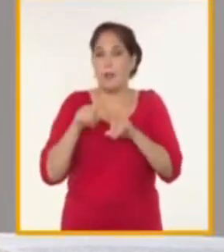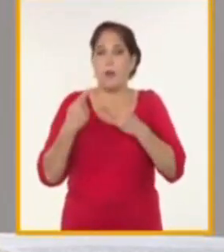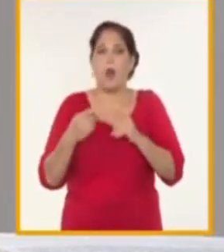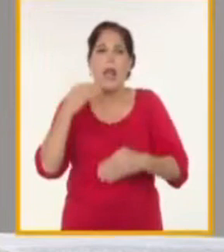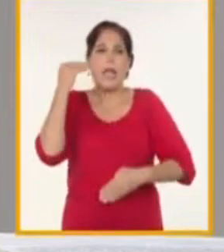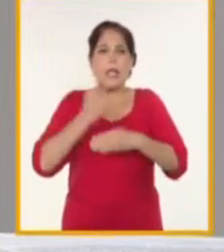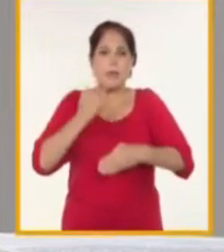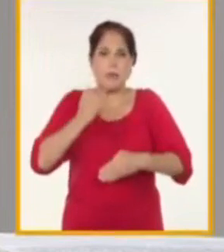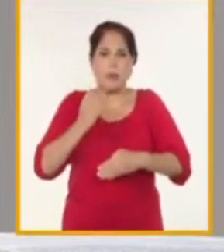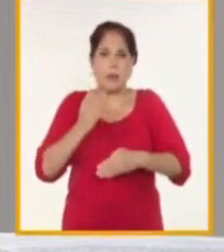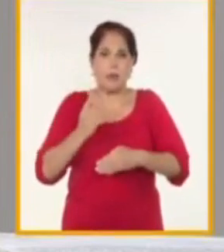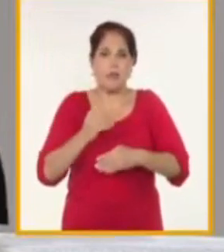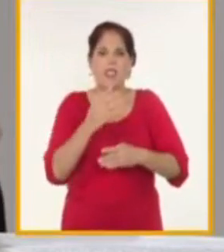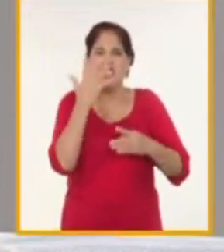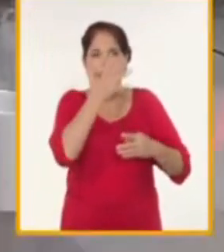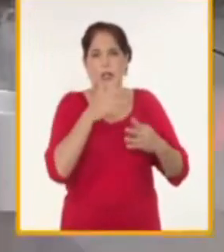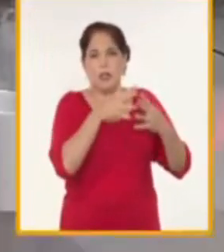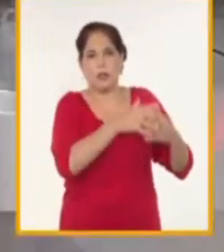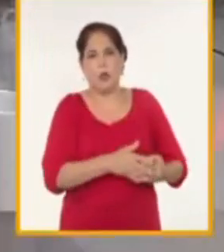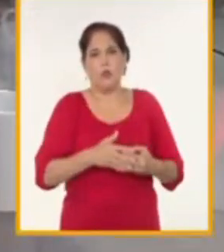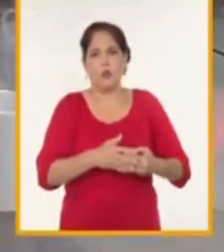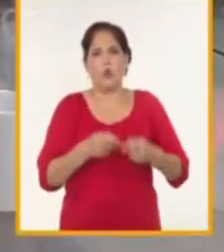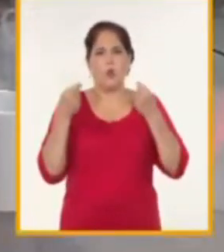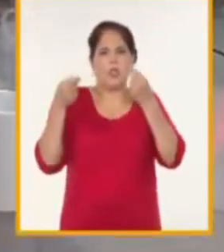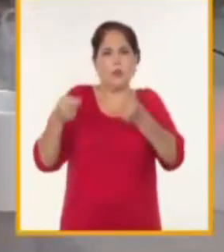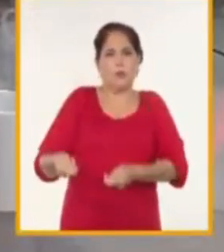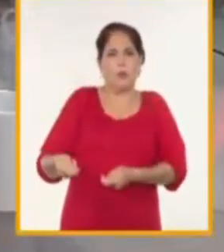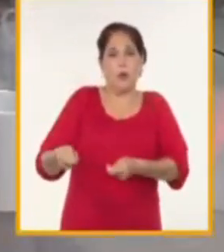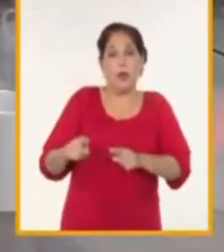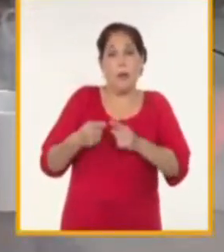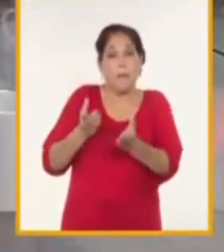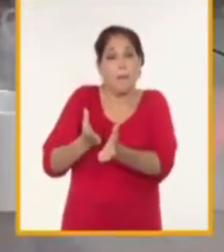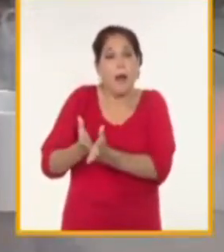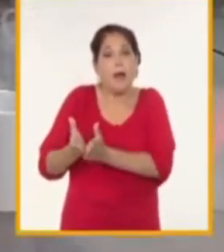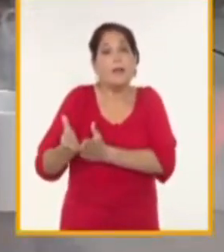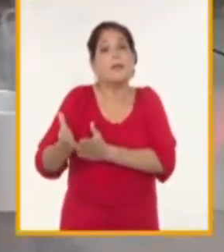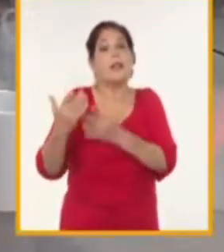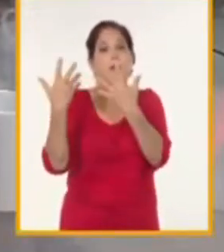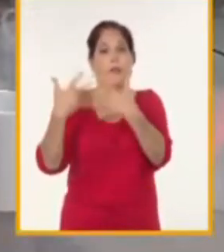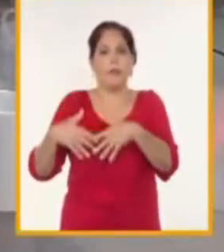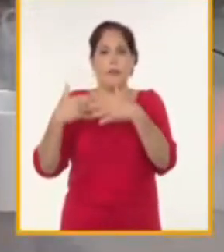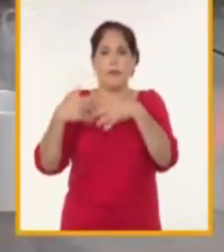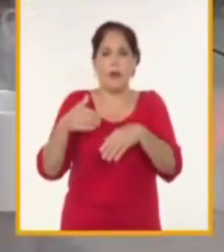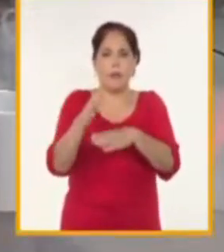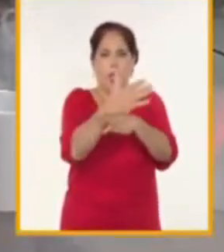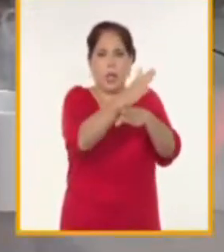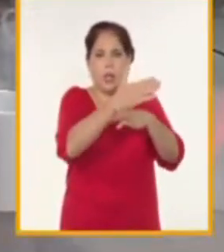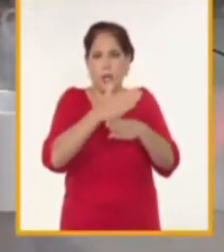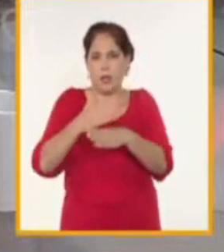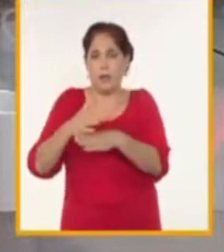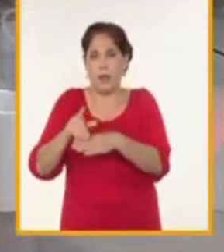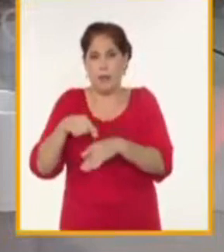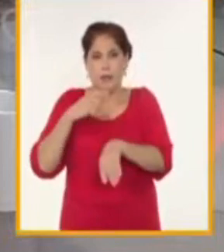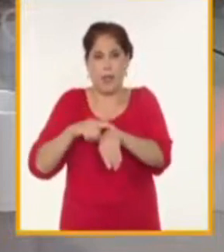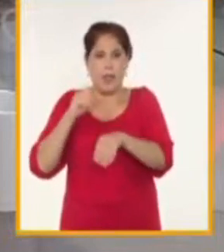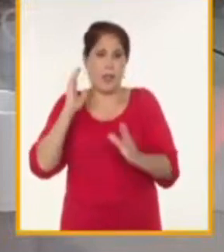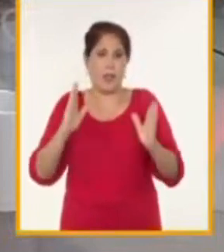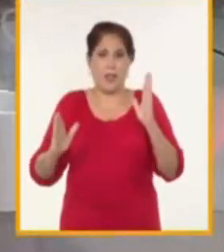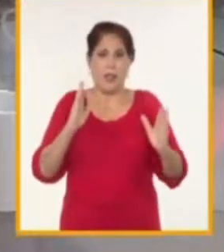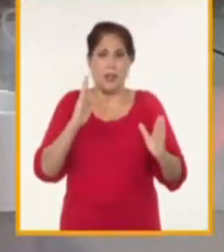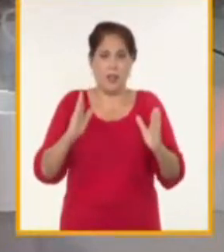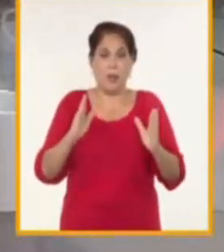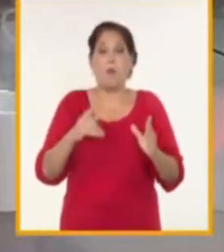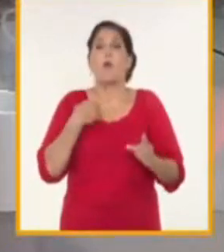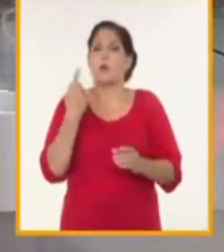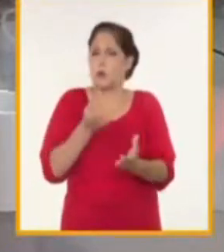limitaciones que se nos han impuesto para mantener el equipamiento en funcionamiento y durante todo este tiempo la terminal no